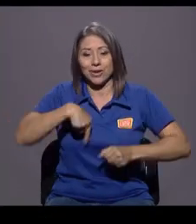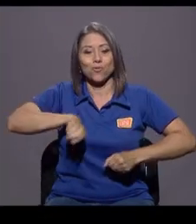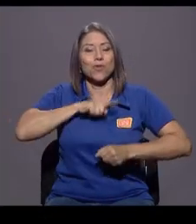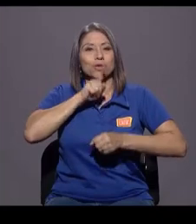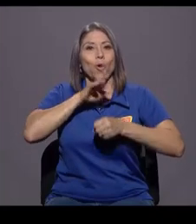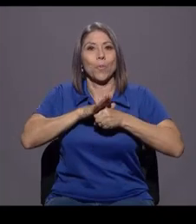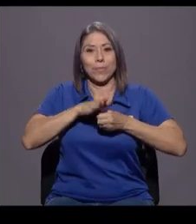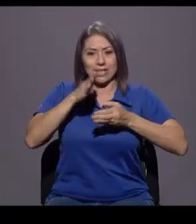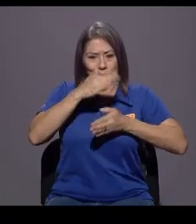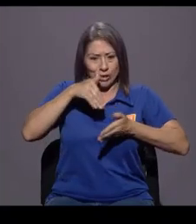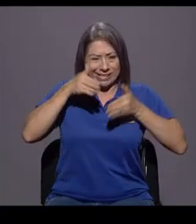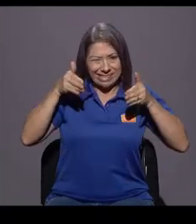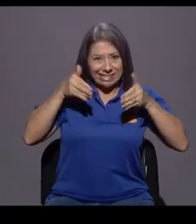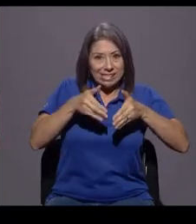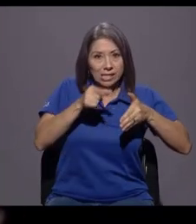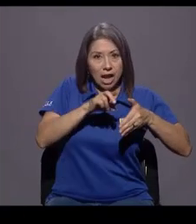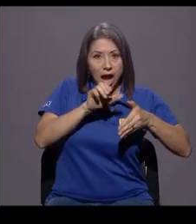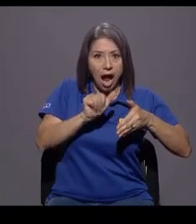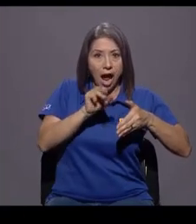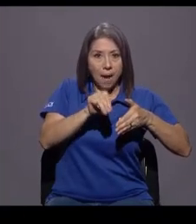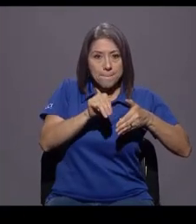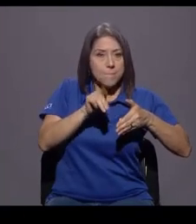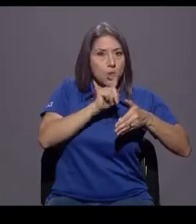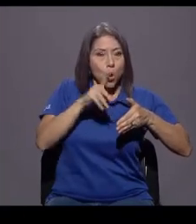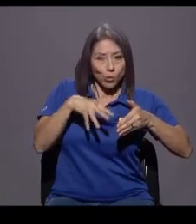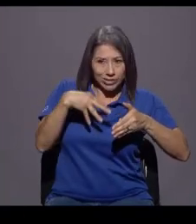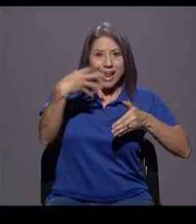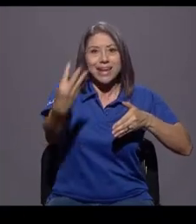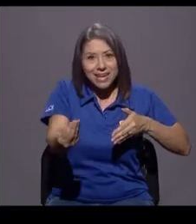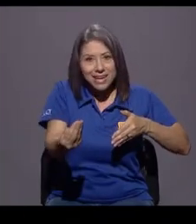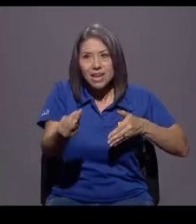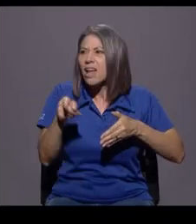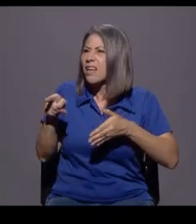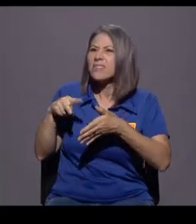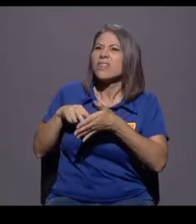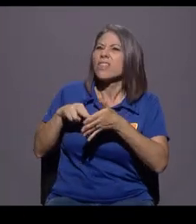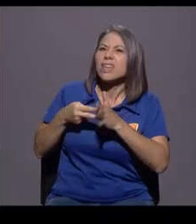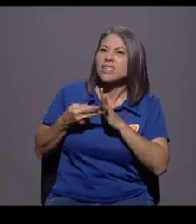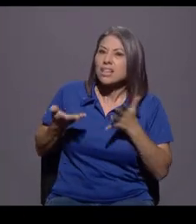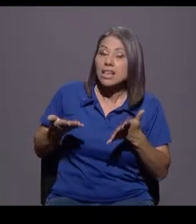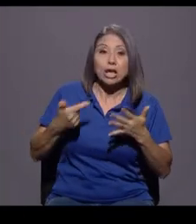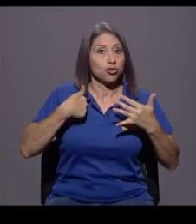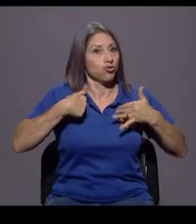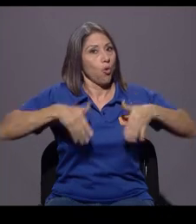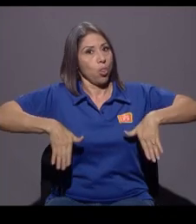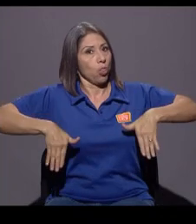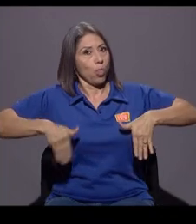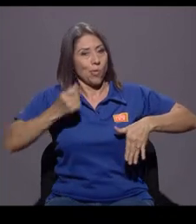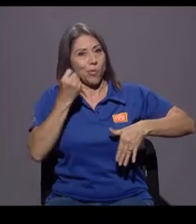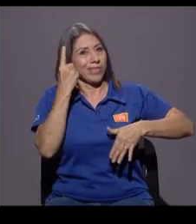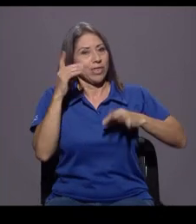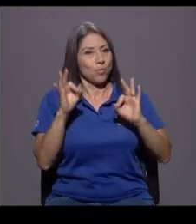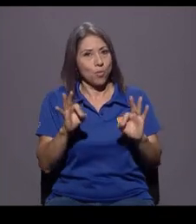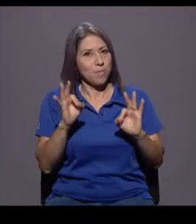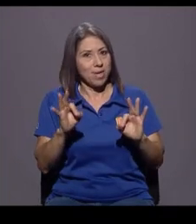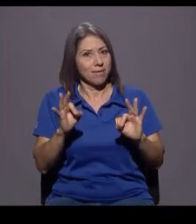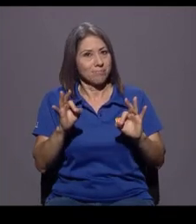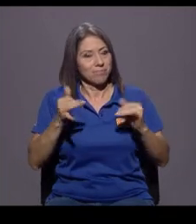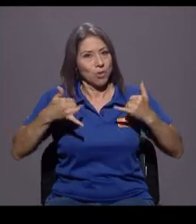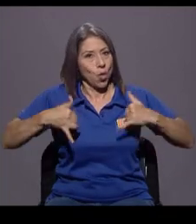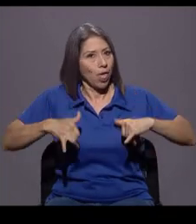¿verdad? Y decir, bueno, nosotros dijimos que vamos... trata? Perdóname. Yo todavía no lo entiendo muy bien. Yo... Es una cuestión